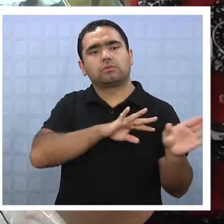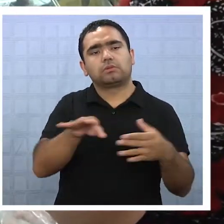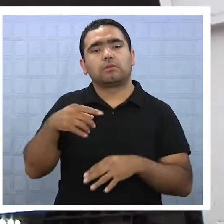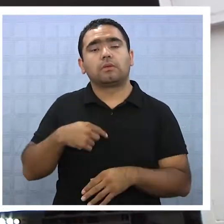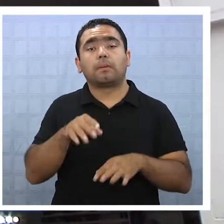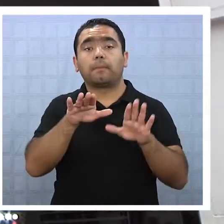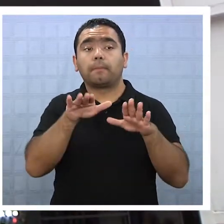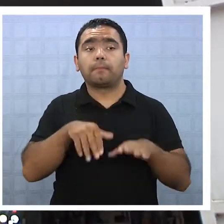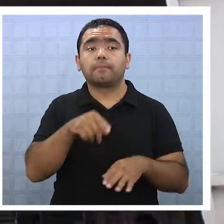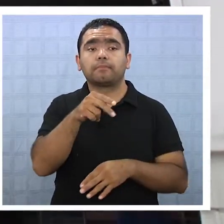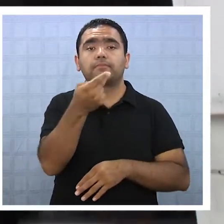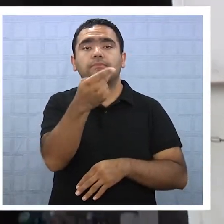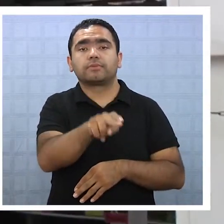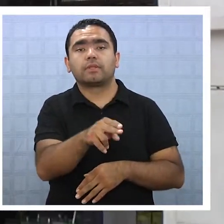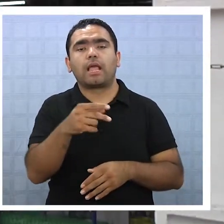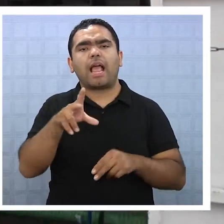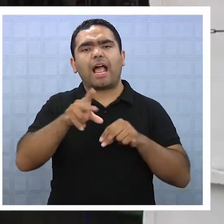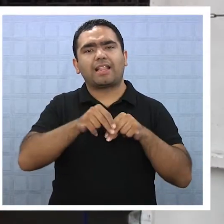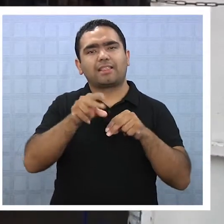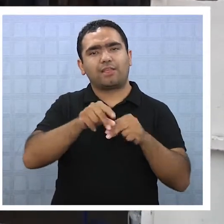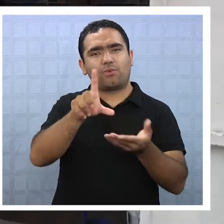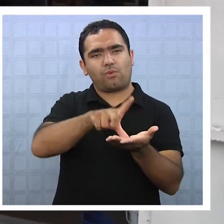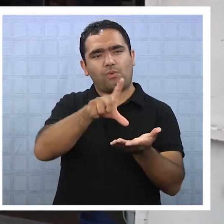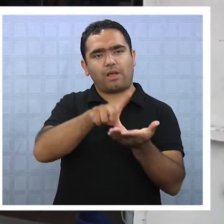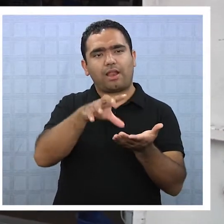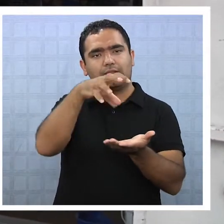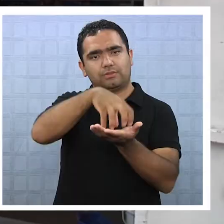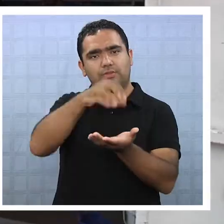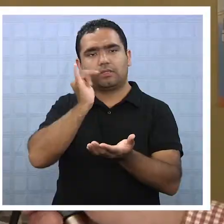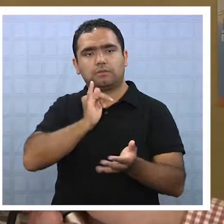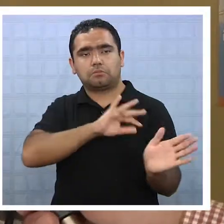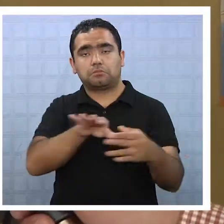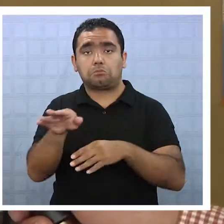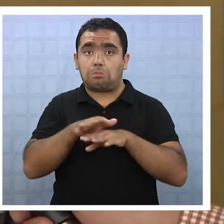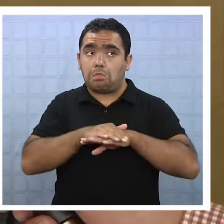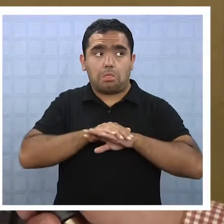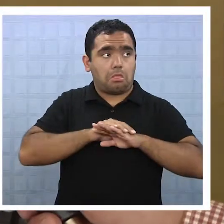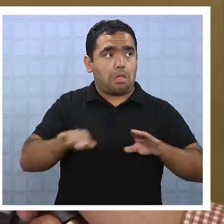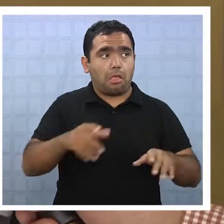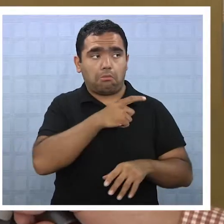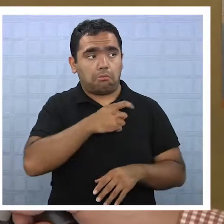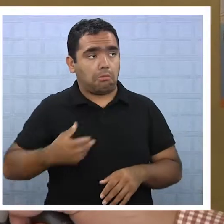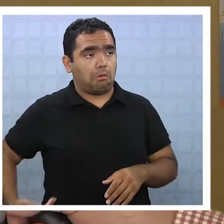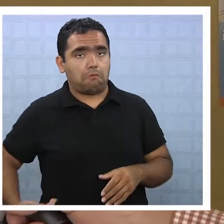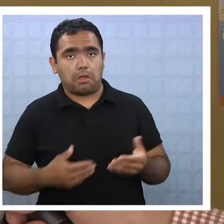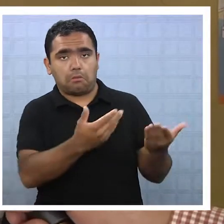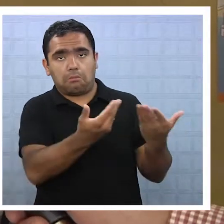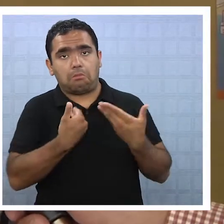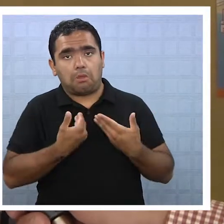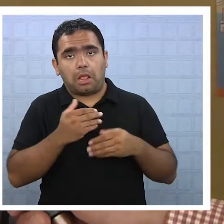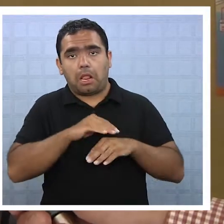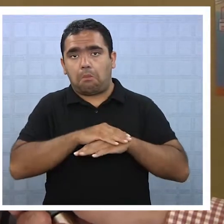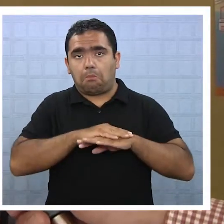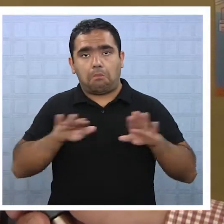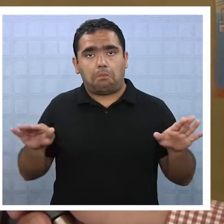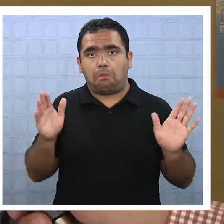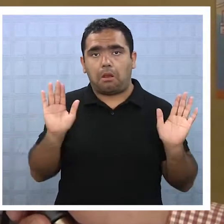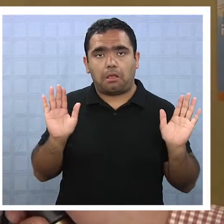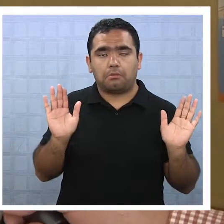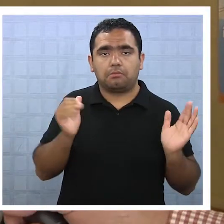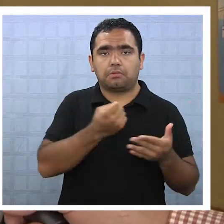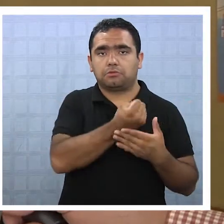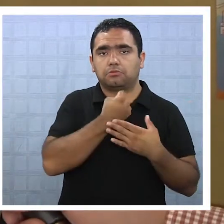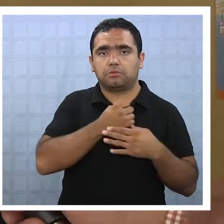Así se constata en el casco antiguo de la ciudad. Nada, o sea, yo no sé, ningún apoyo del tipo de gobierno para mí, para empresarios, digamos.